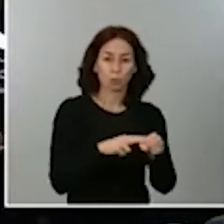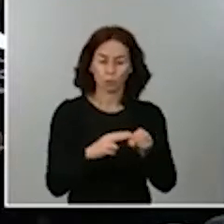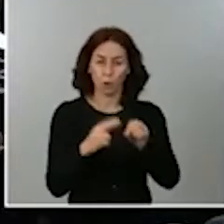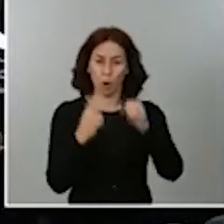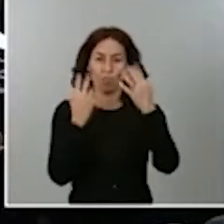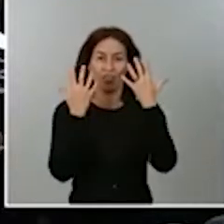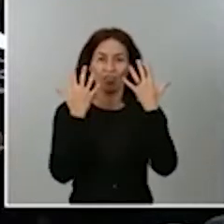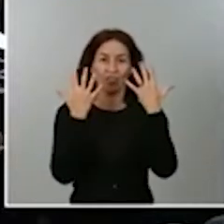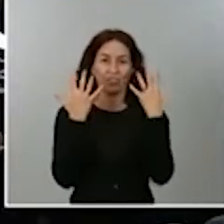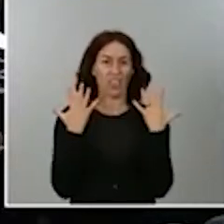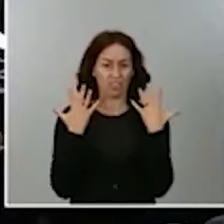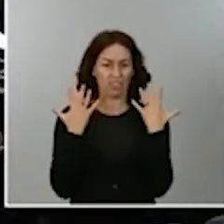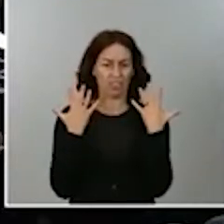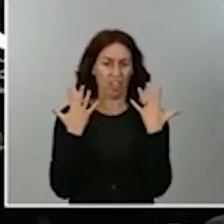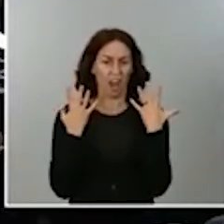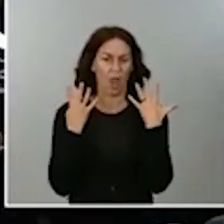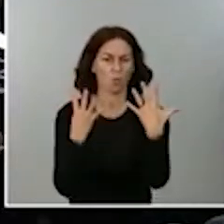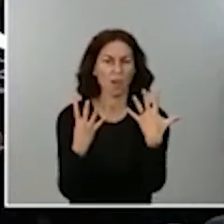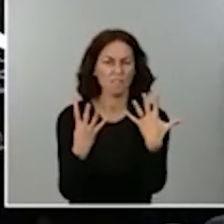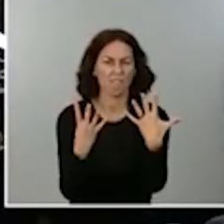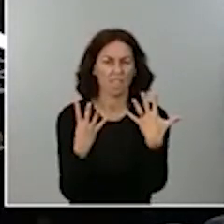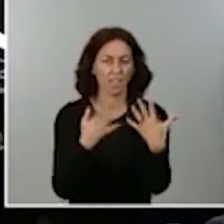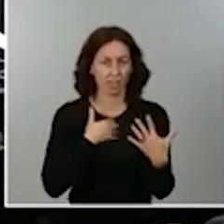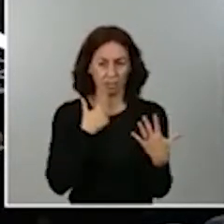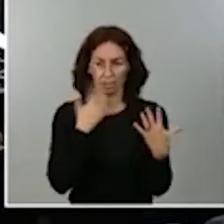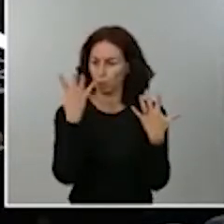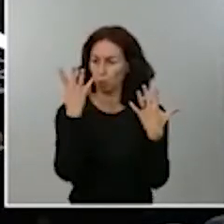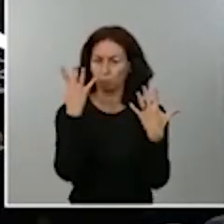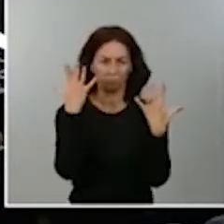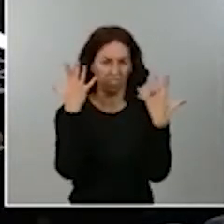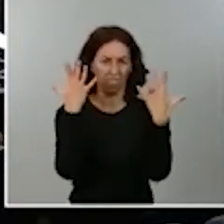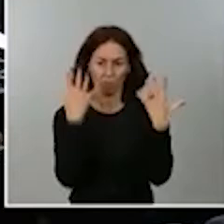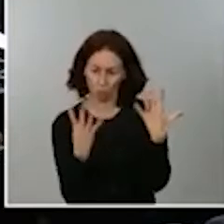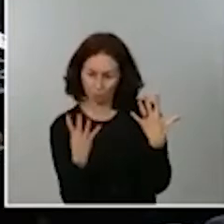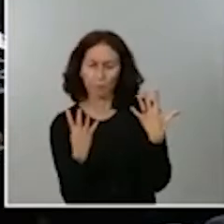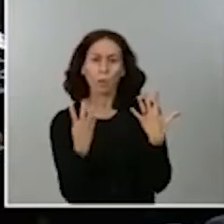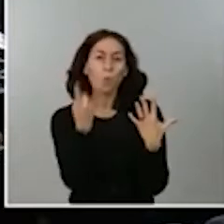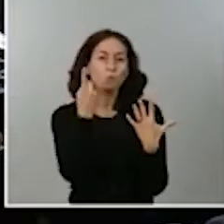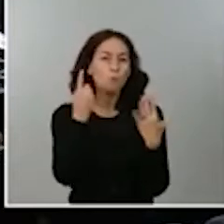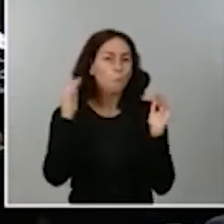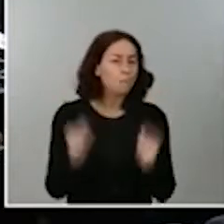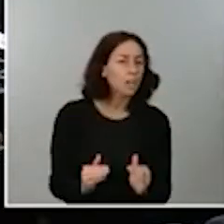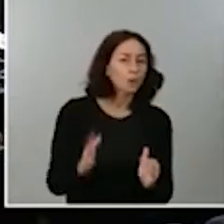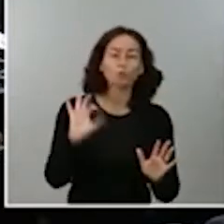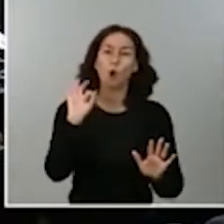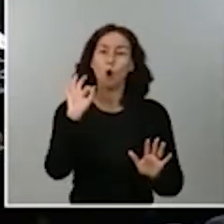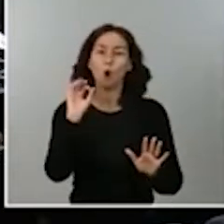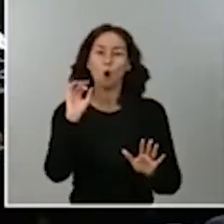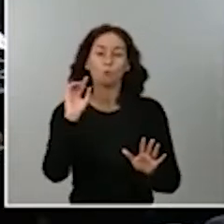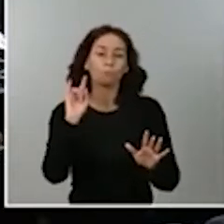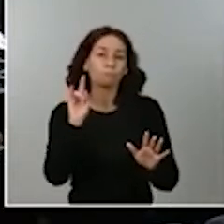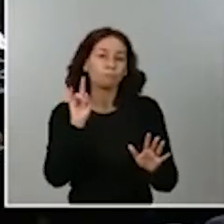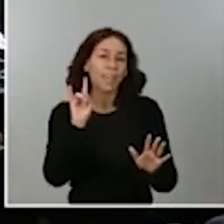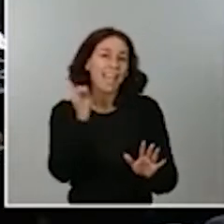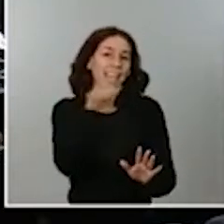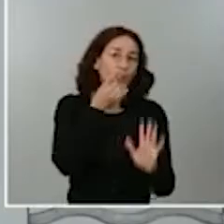qué es lo que ha ocurrido para que ahora sea uno menos o si simplemente ha sido un error de exposición. Gracias.